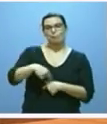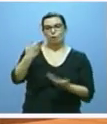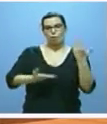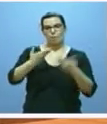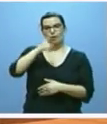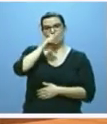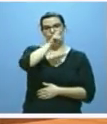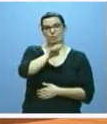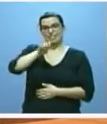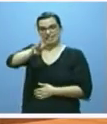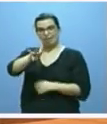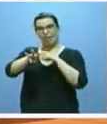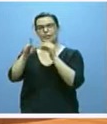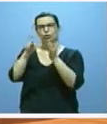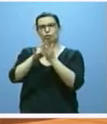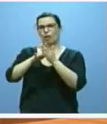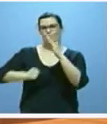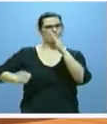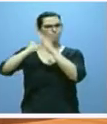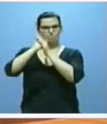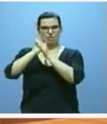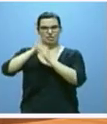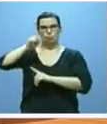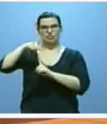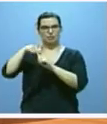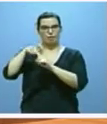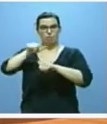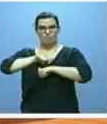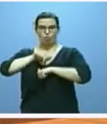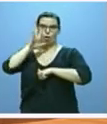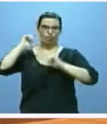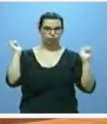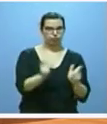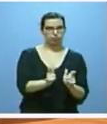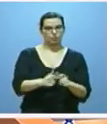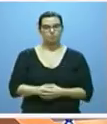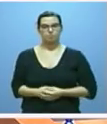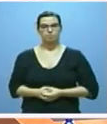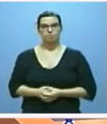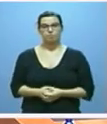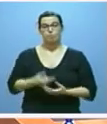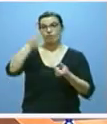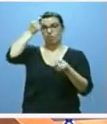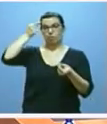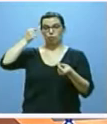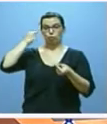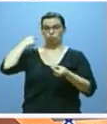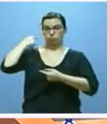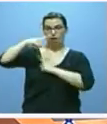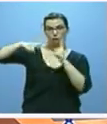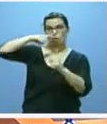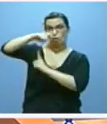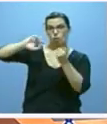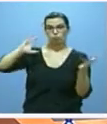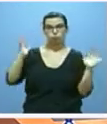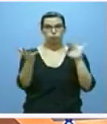cuando se alcanzó la cifra más alta en un mes de mayo. La evolución de estos datos marca, sin duda,